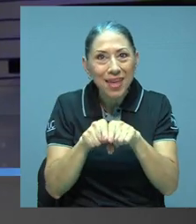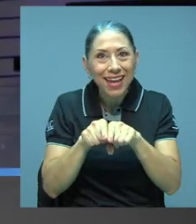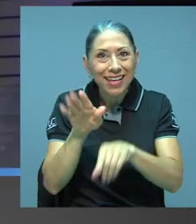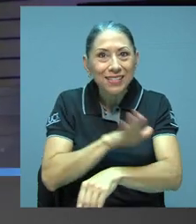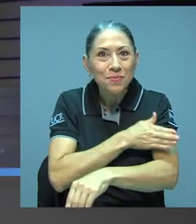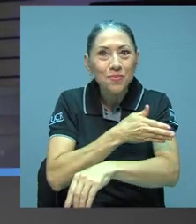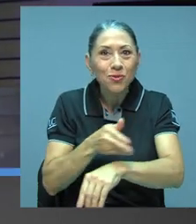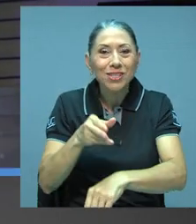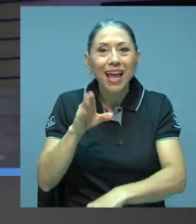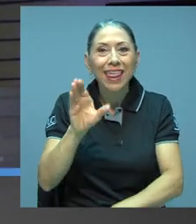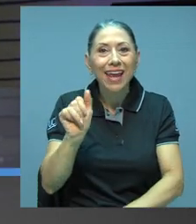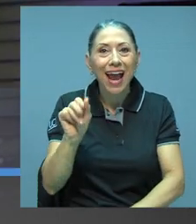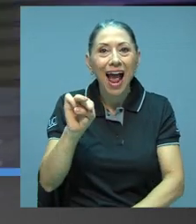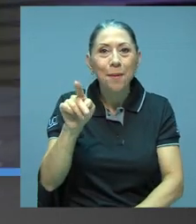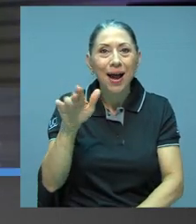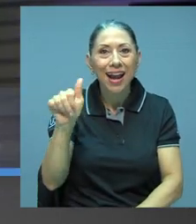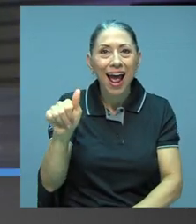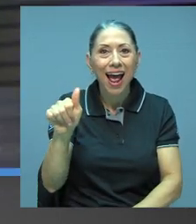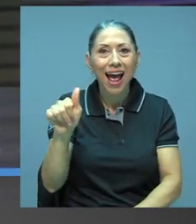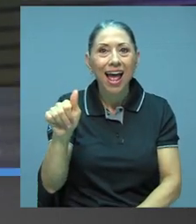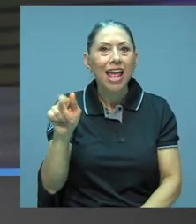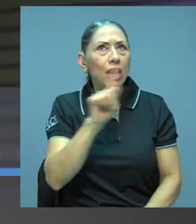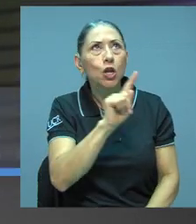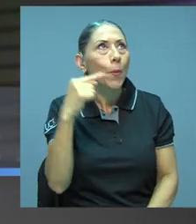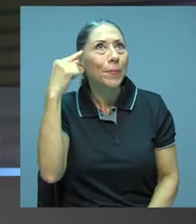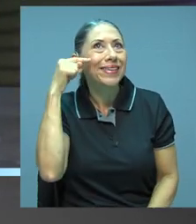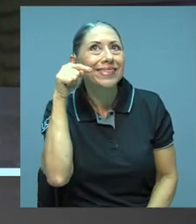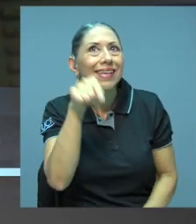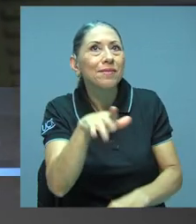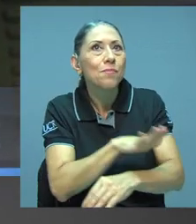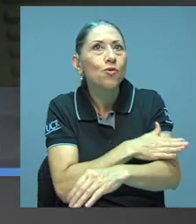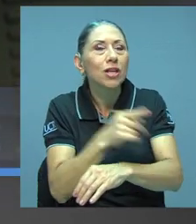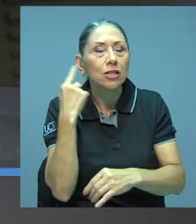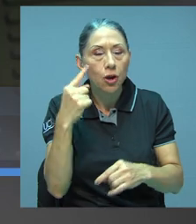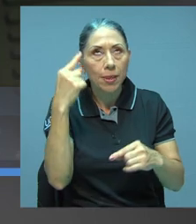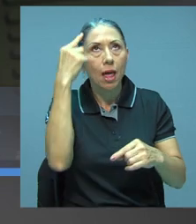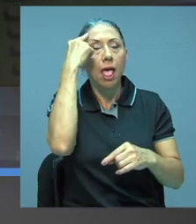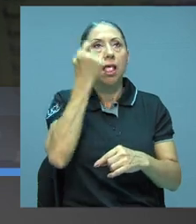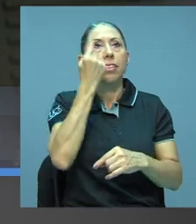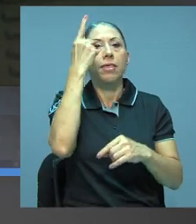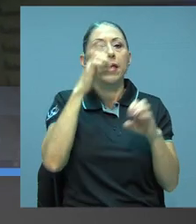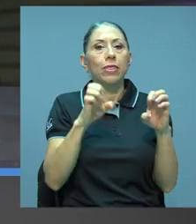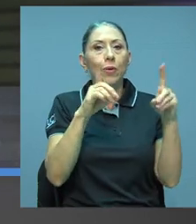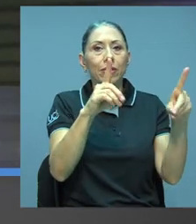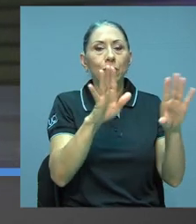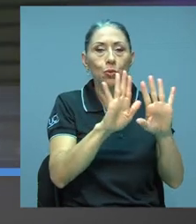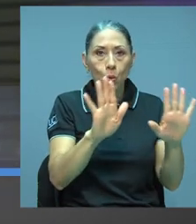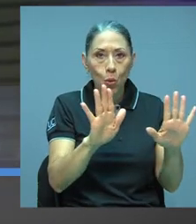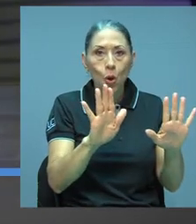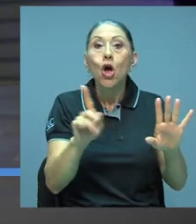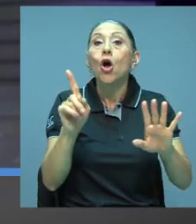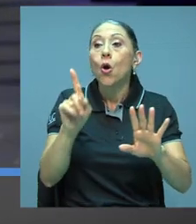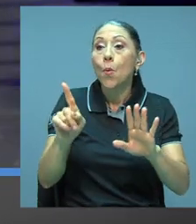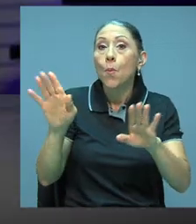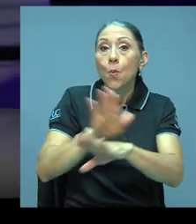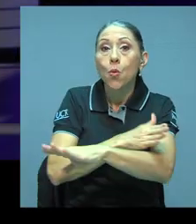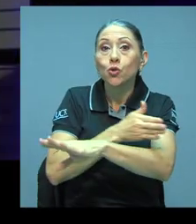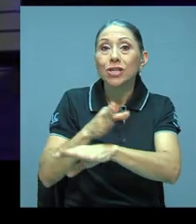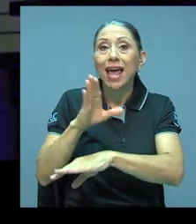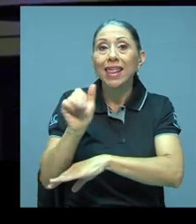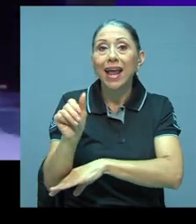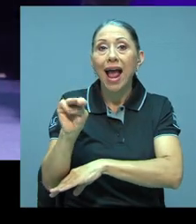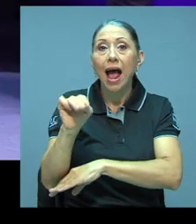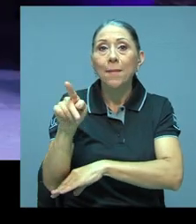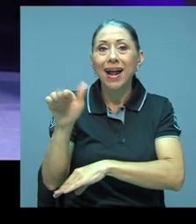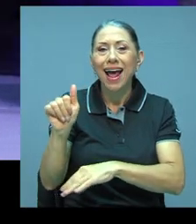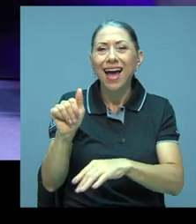esto, esta concepción académica de lo que es la música y entender que la música de cámara tiene muchísimos